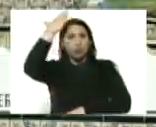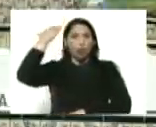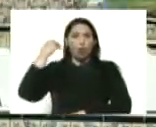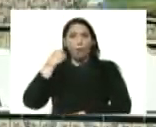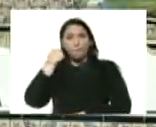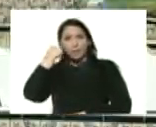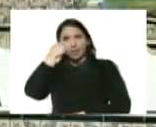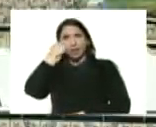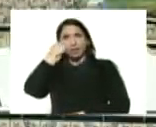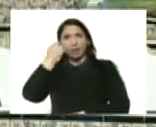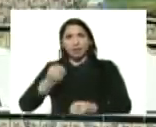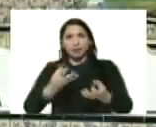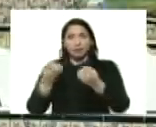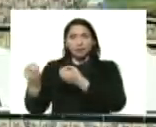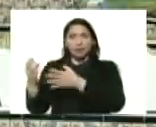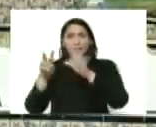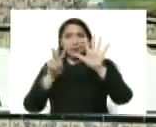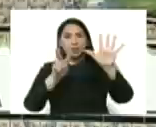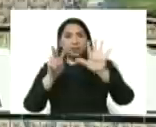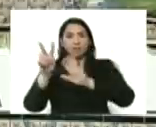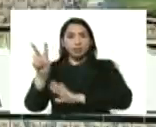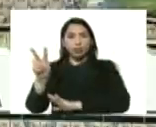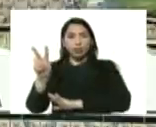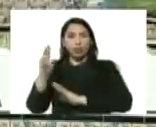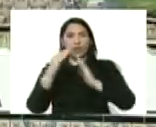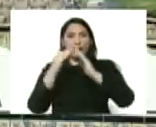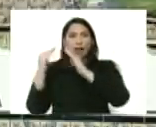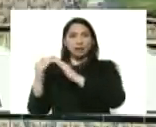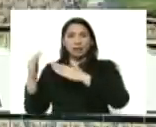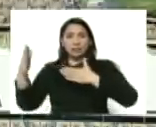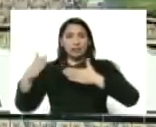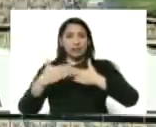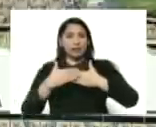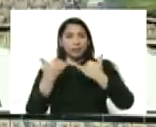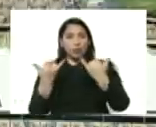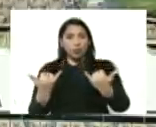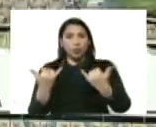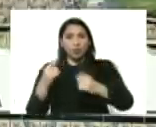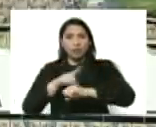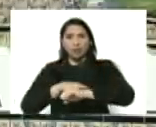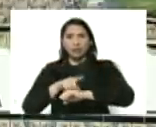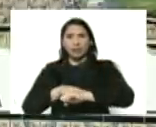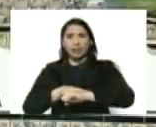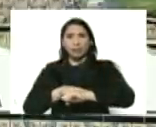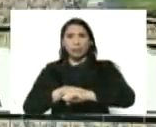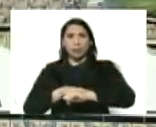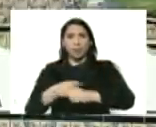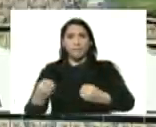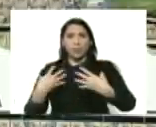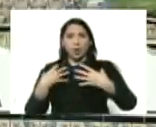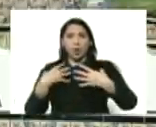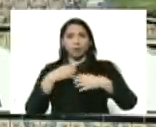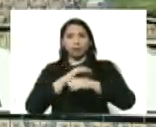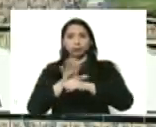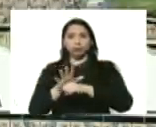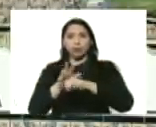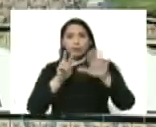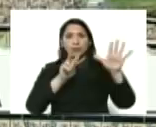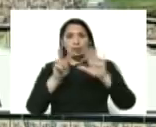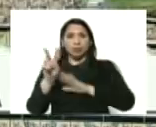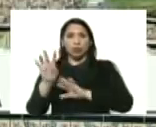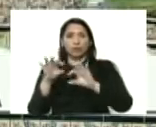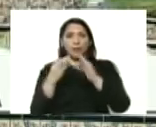entregando 72 viviendas que cerramos, en época de pandemia, para 72 familias falconeanas,